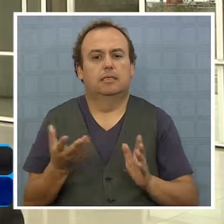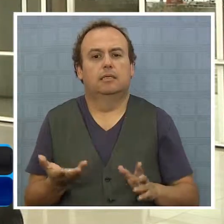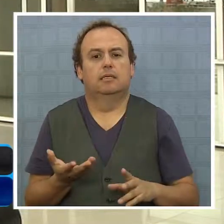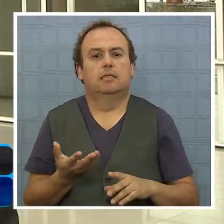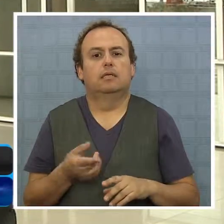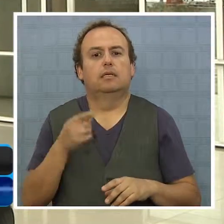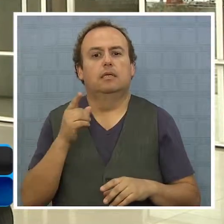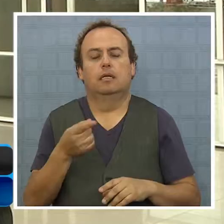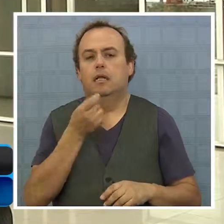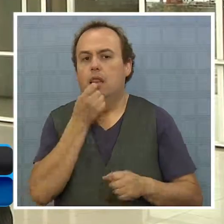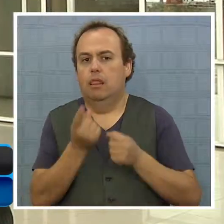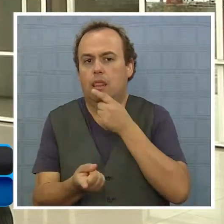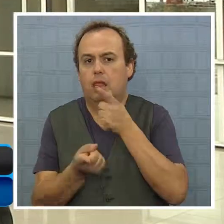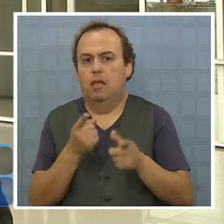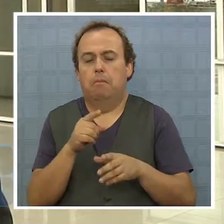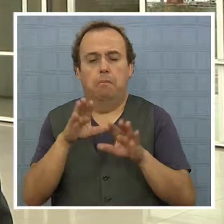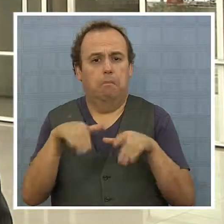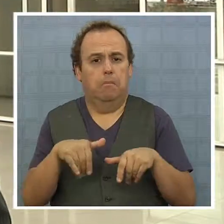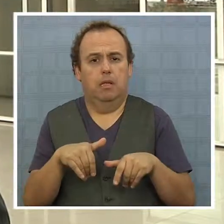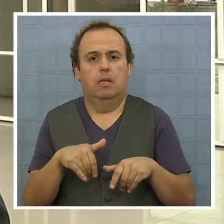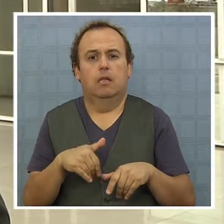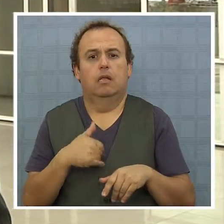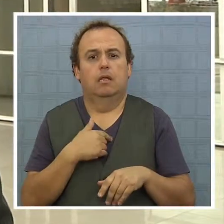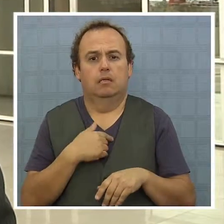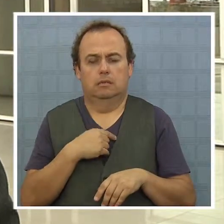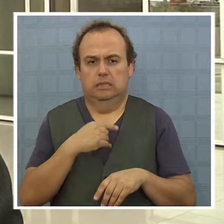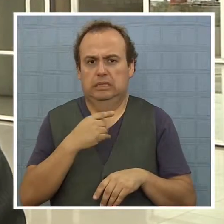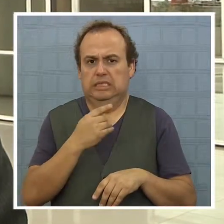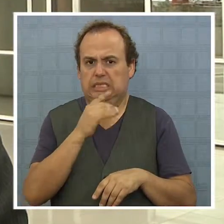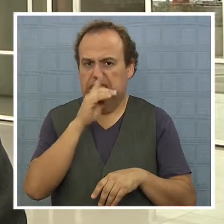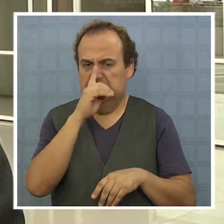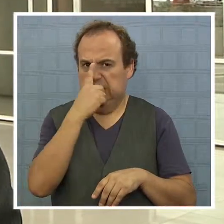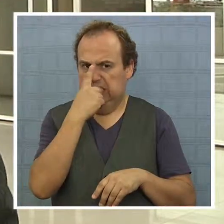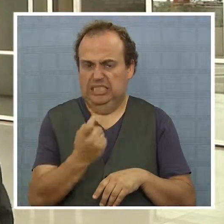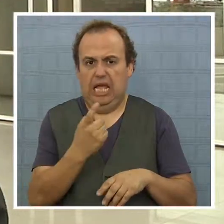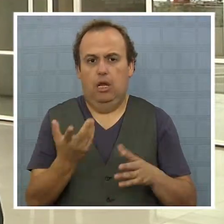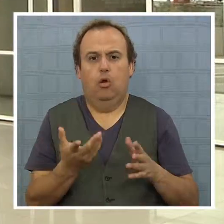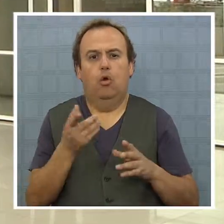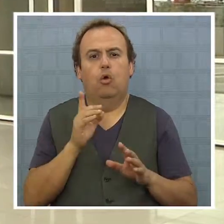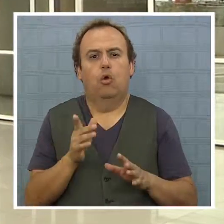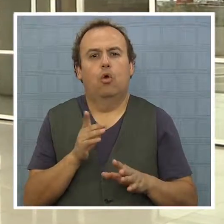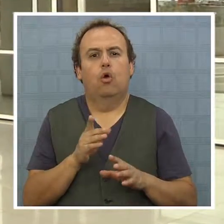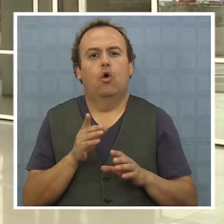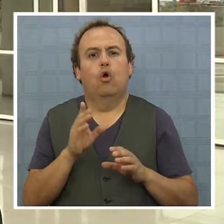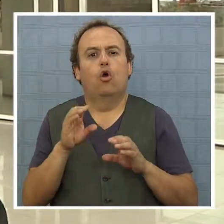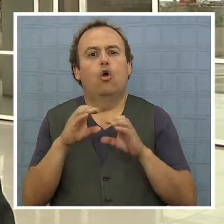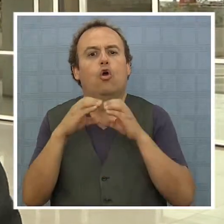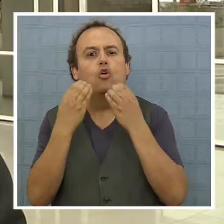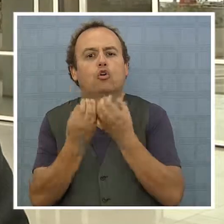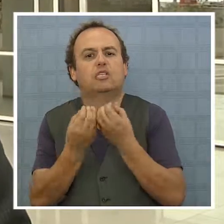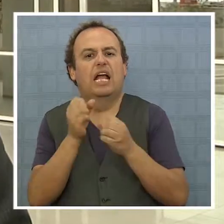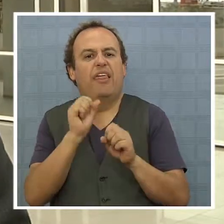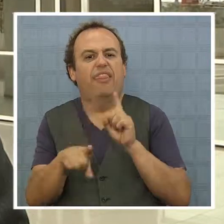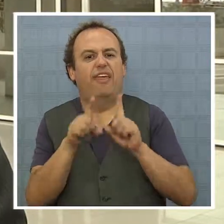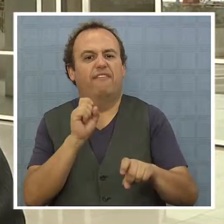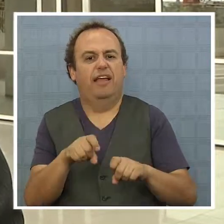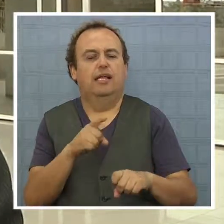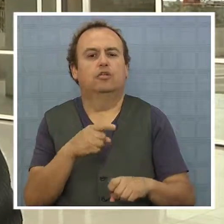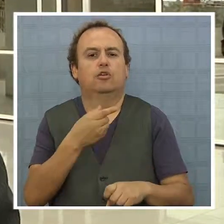por querellantes que gozan de la misma seriedad. Se ha querellado el Consejo de Defensa